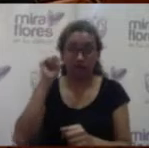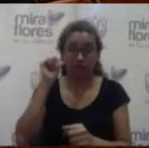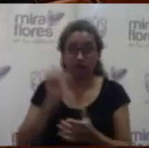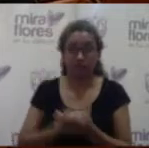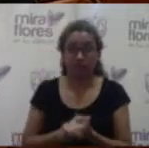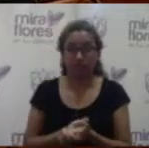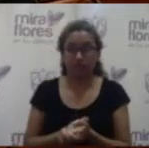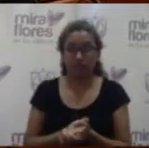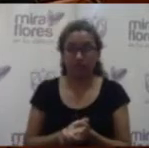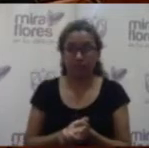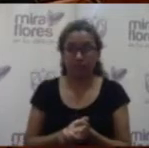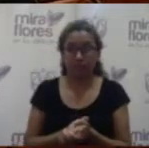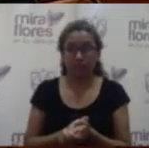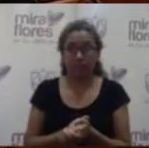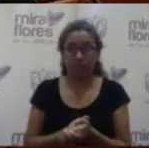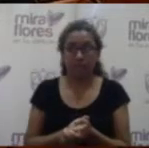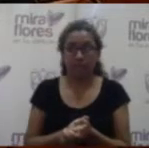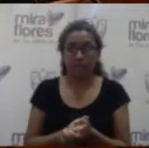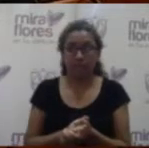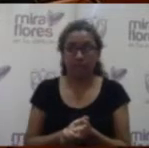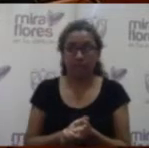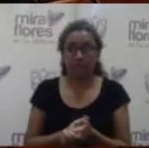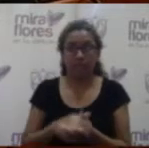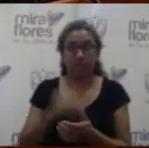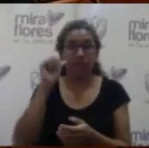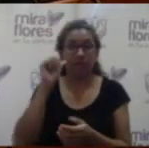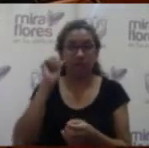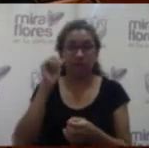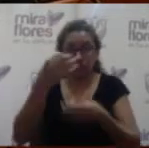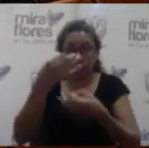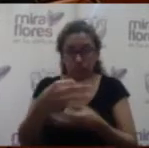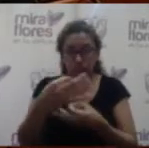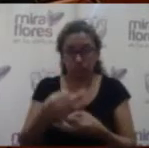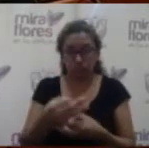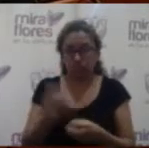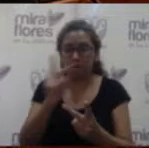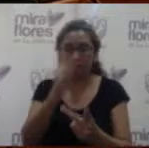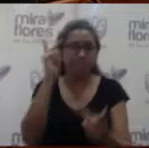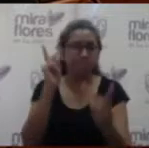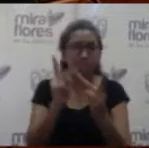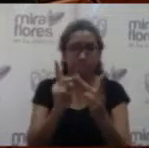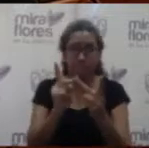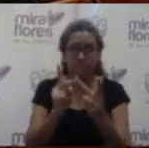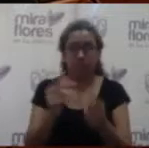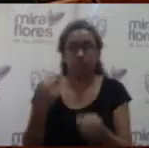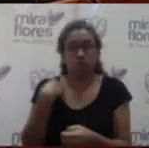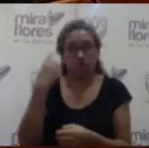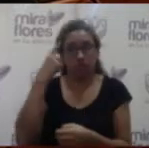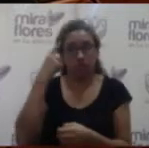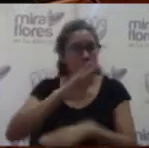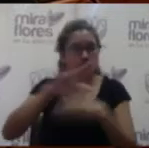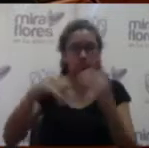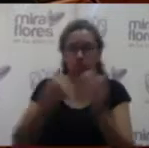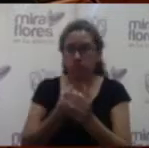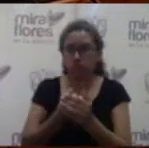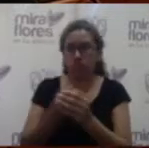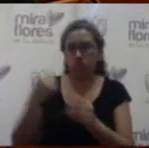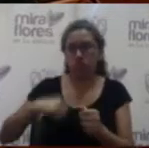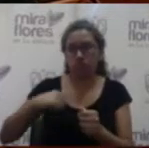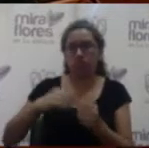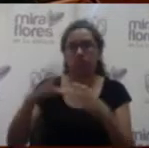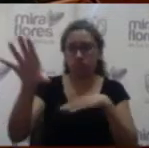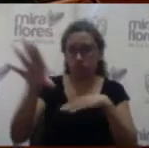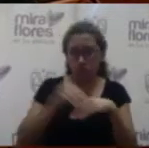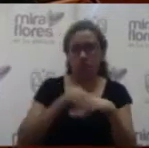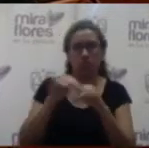realmente un rendimiento de cuentas excelente. Creo que todos los municipios deberían repetirlo